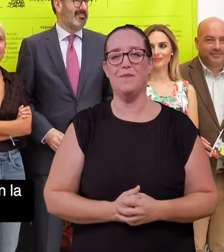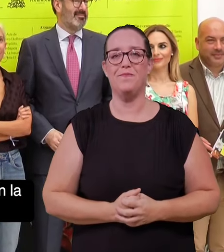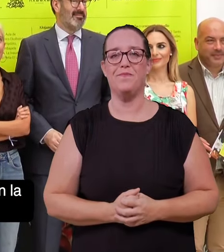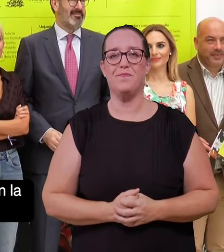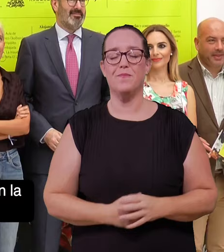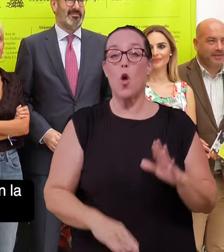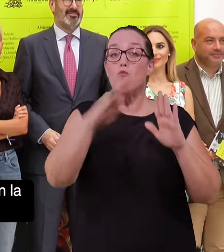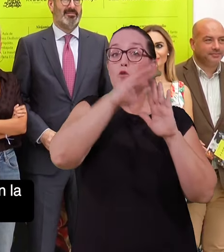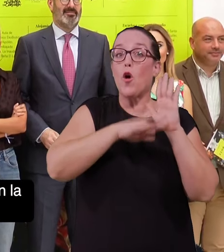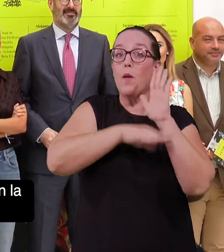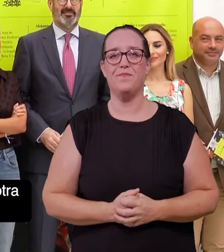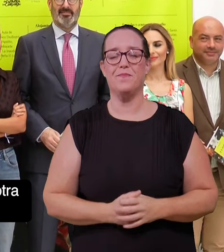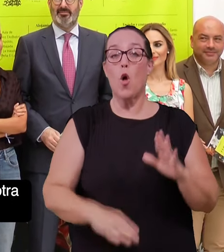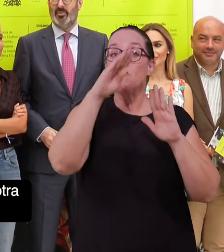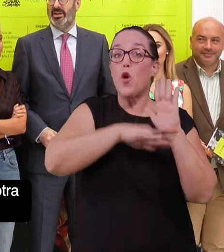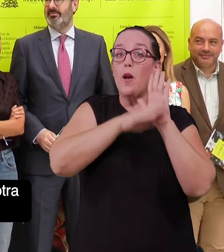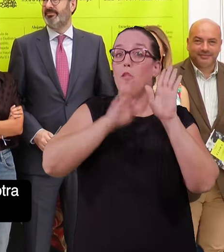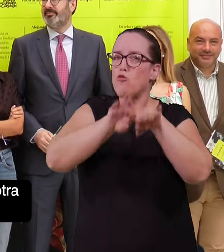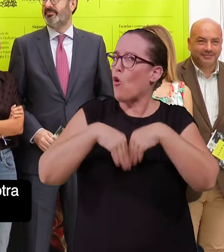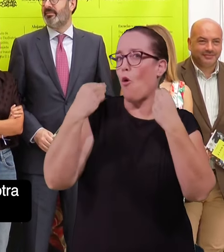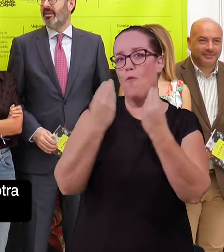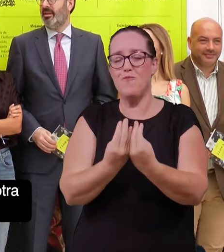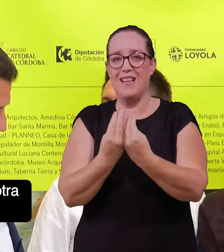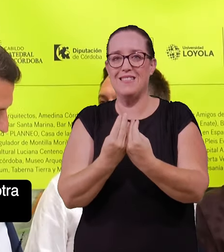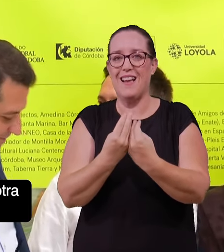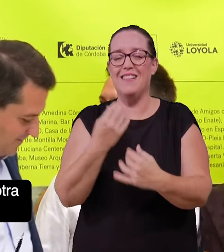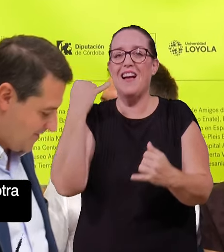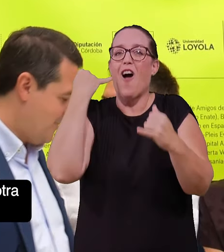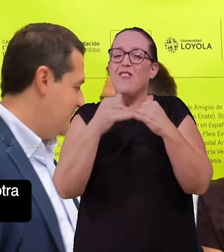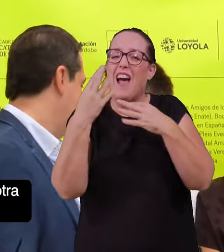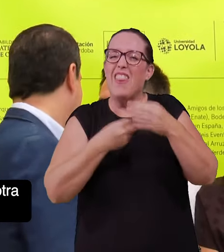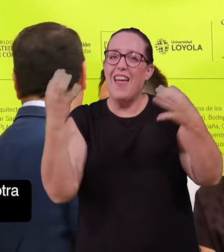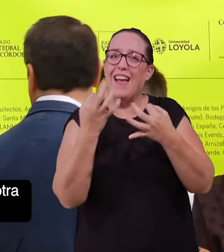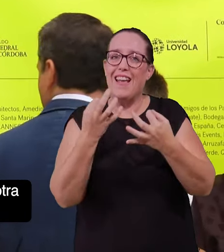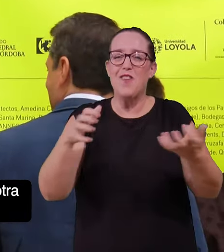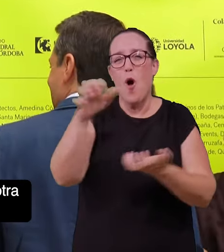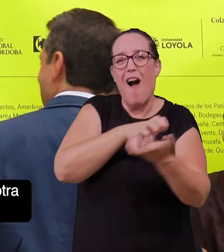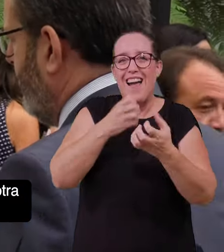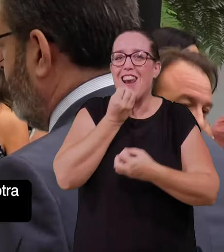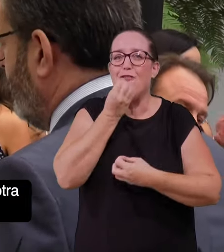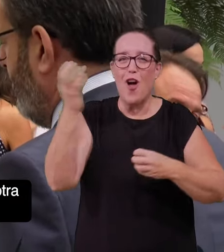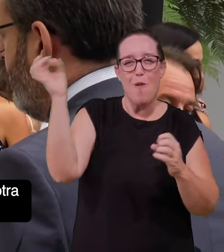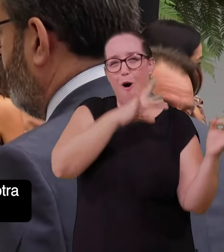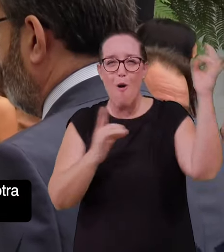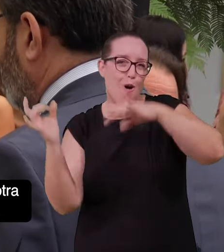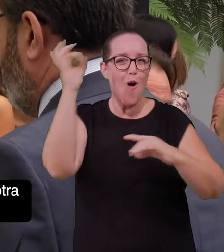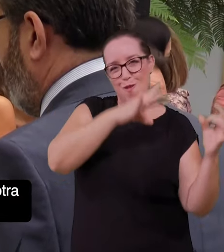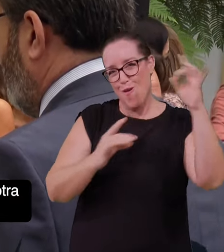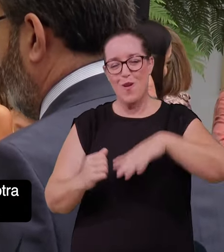sede de la Diputación de Córdoba. La programación se completa, como no podía ser de otra manera, con la tradicional guerrilla floral.